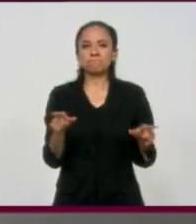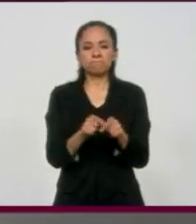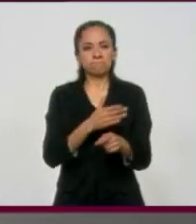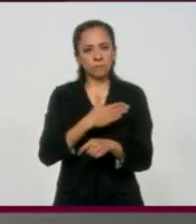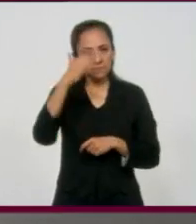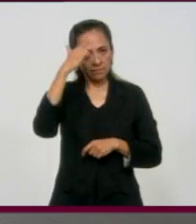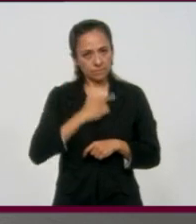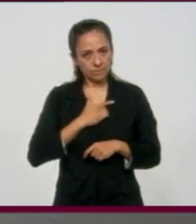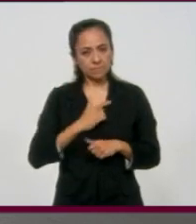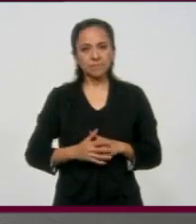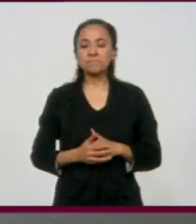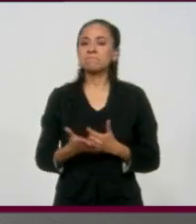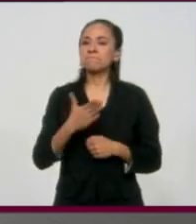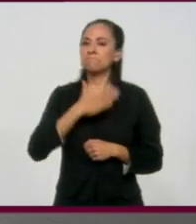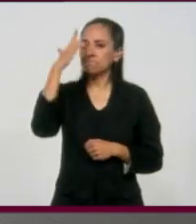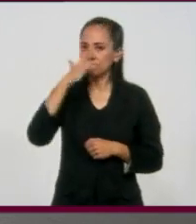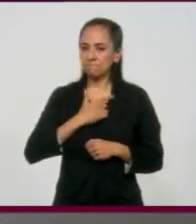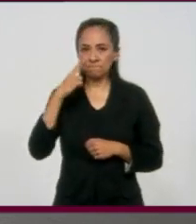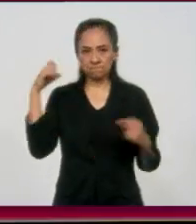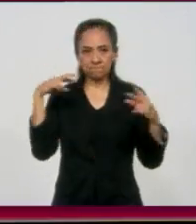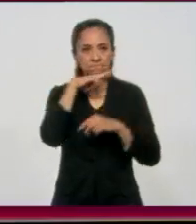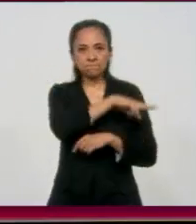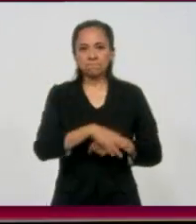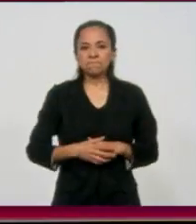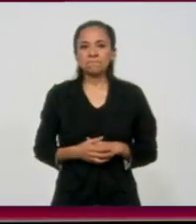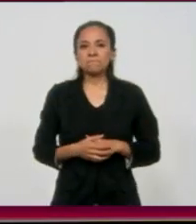Muy buenas noches. Buenas noches. Hasta pronto. Hasta pronto, Miguel de la Cruz.